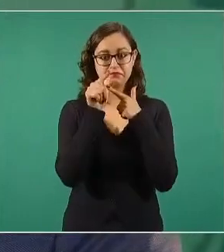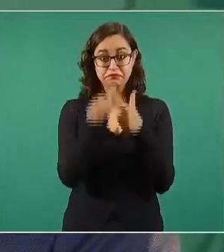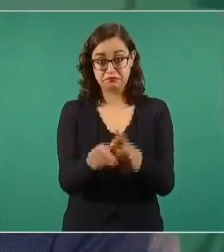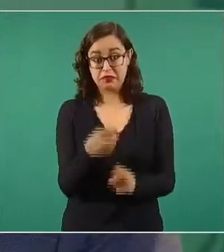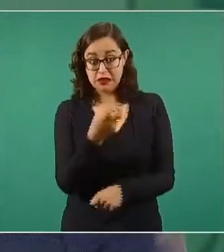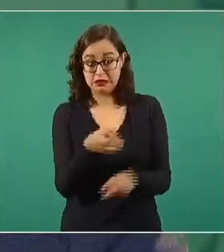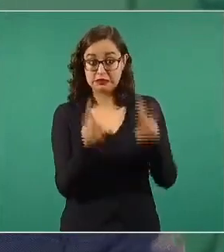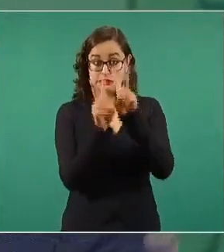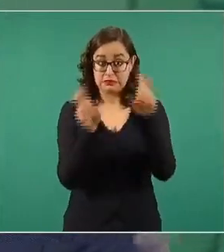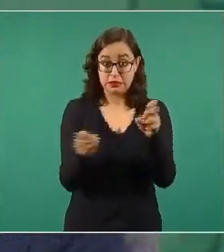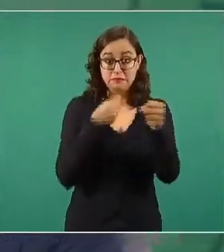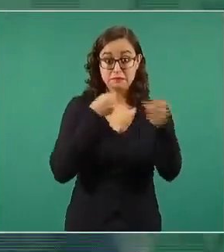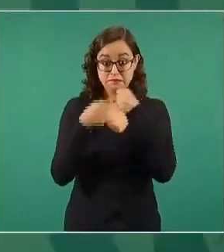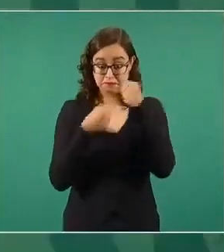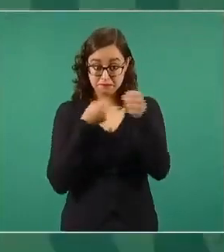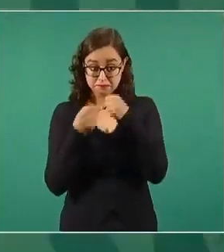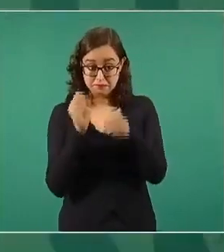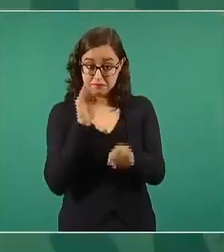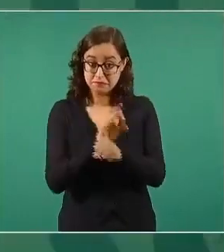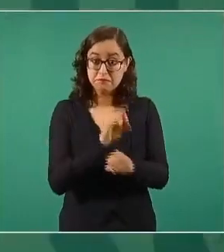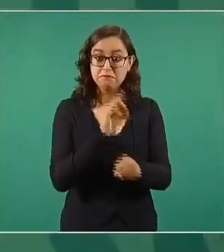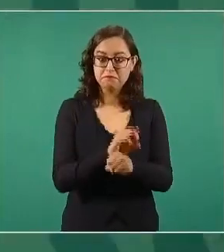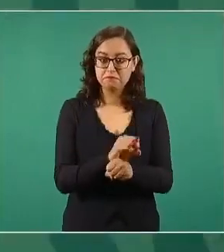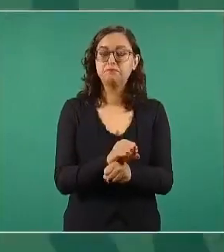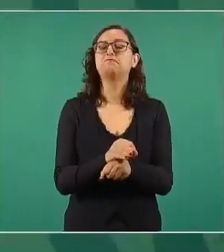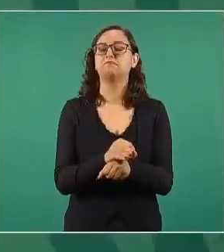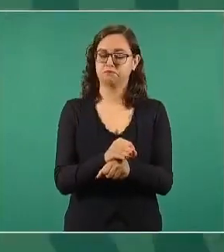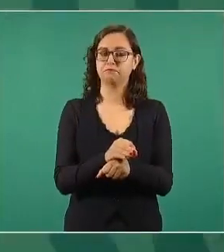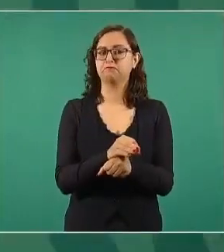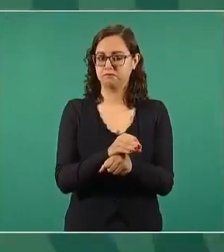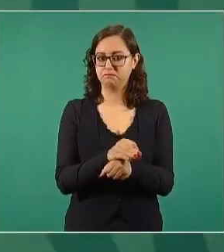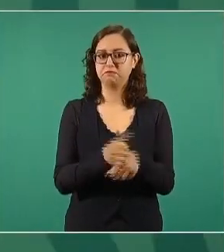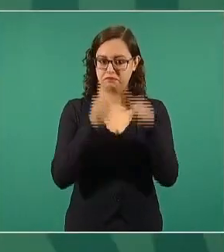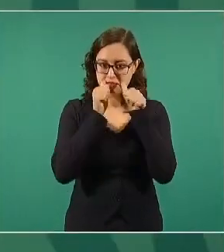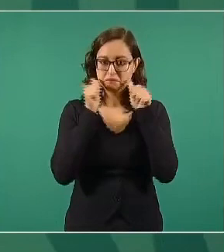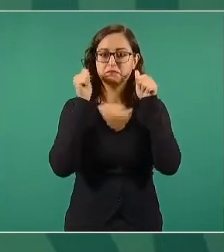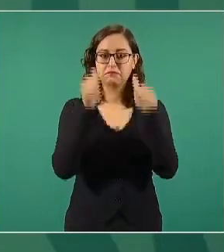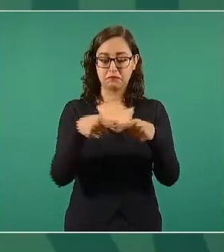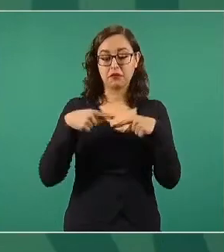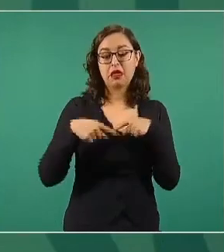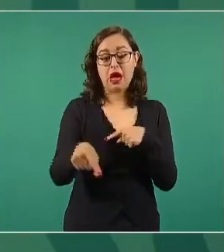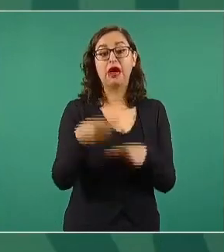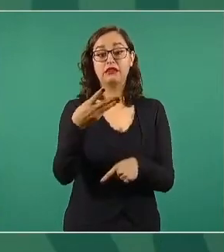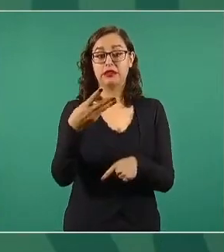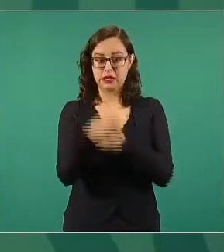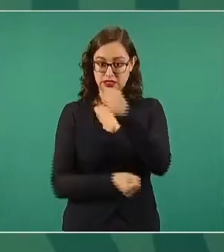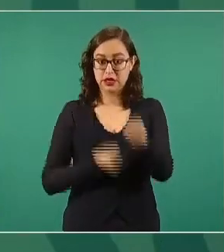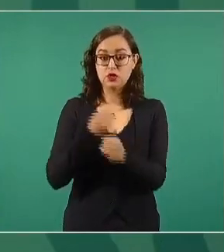dices, nos faltan tres años y que podemos dejar bien.